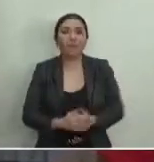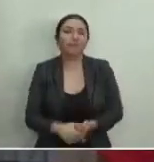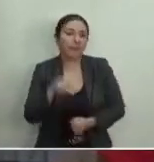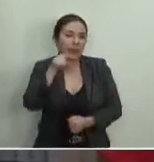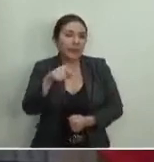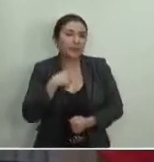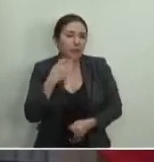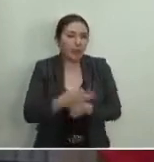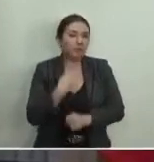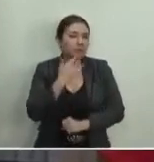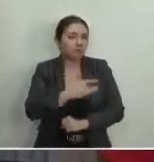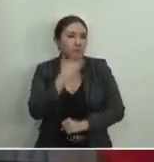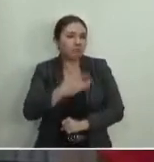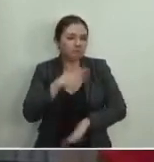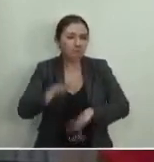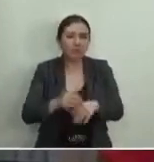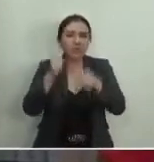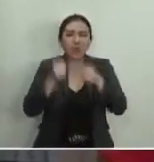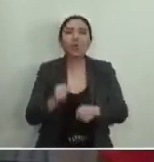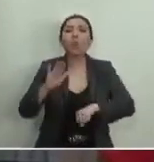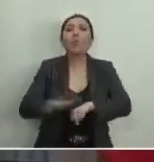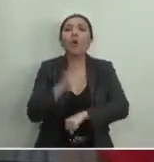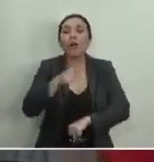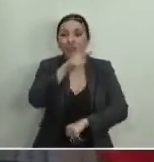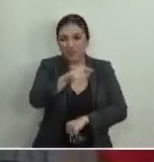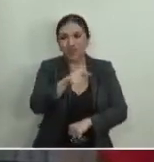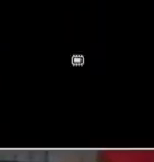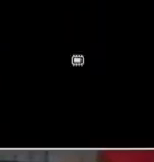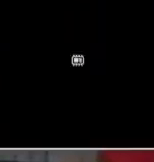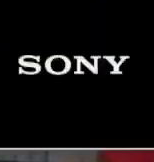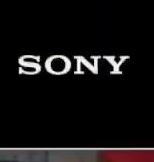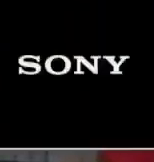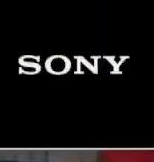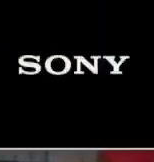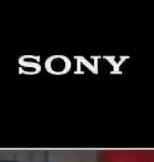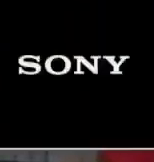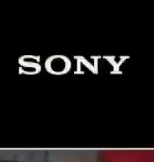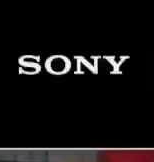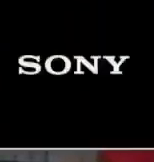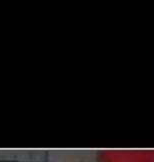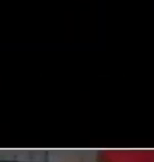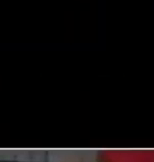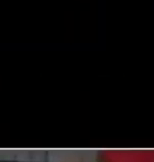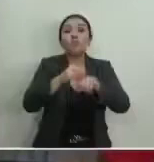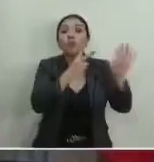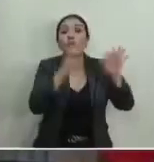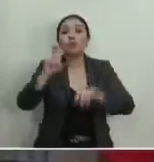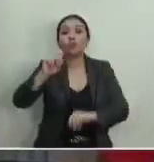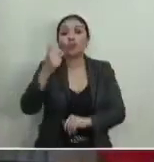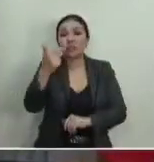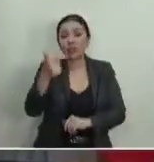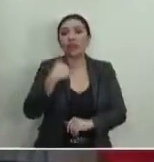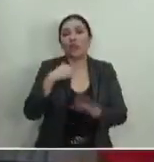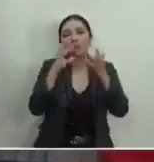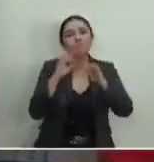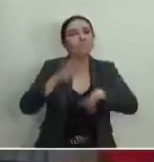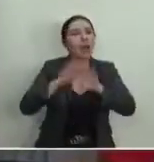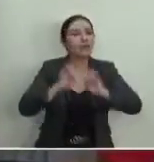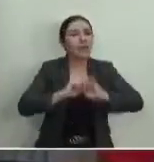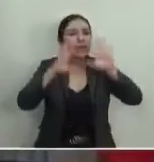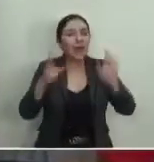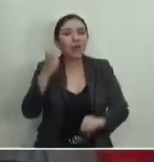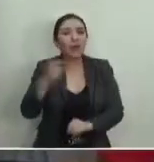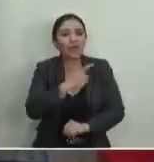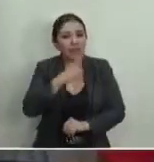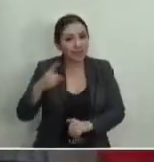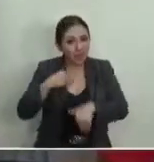lo que me convence es que, como ya lo mencionó la magistrada presidenta, pues en el 287 fuimos muy claros de que tenían que